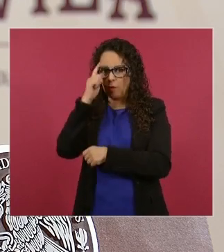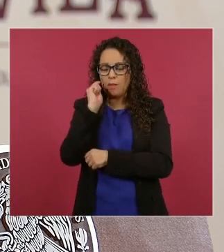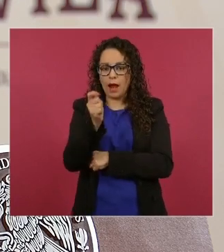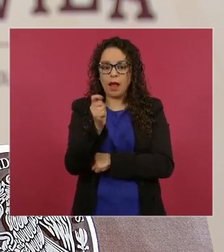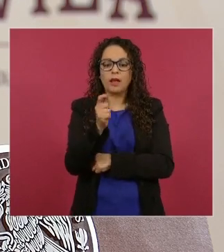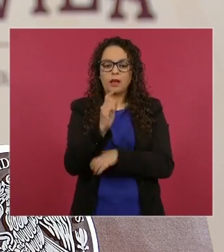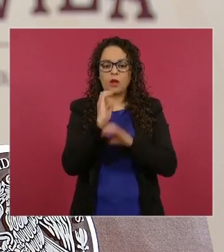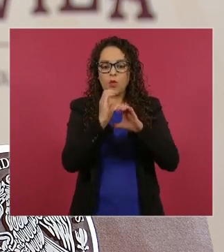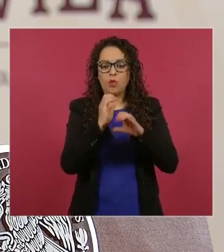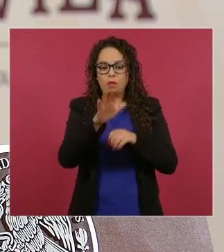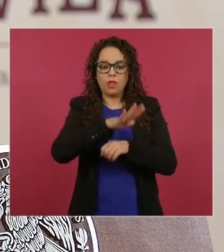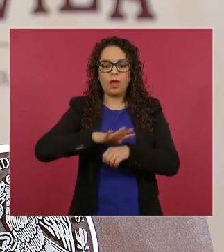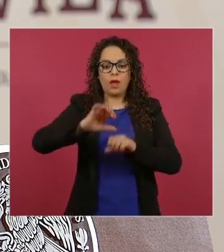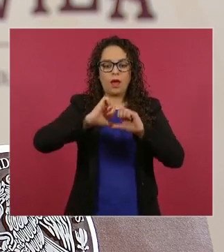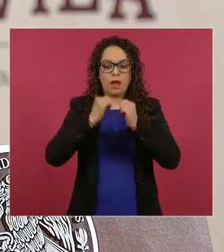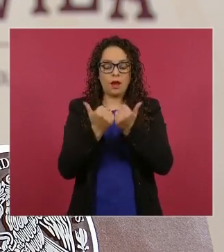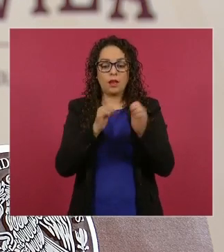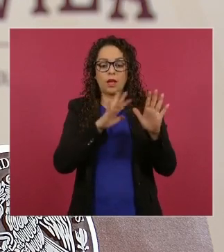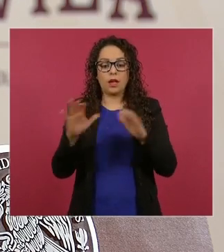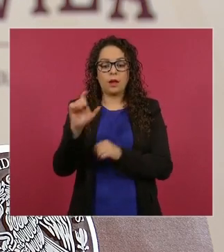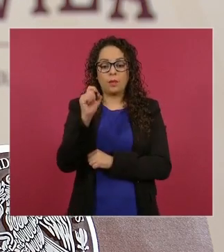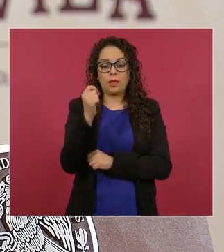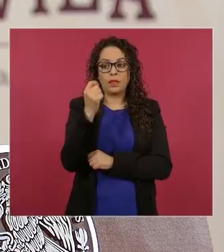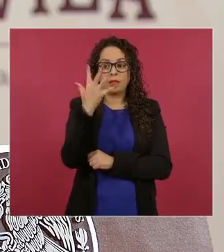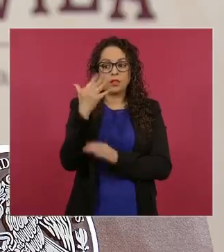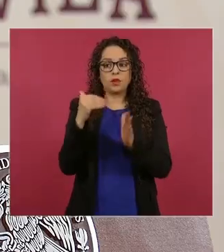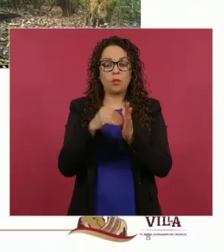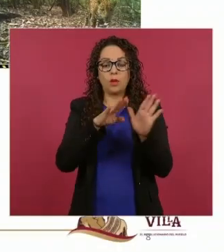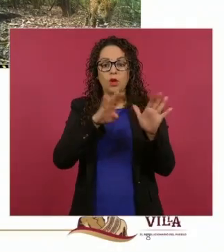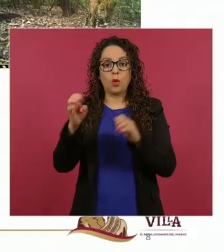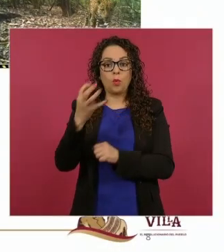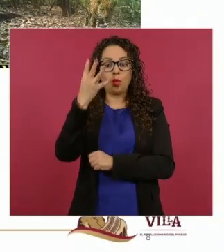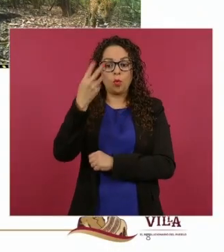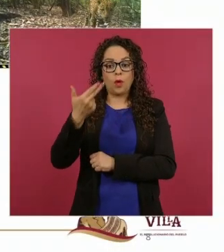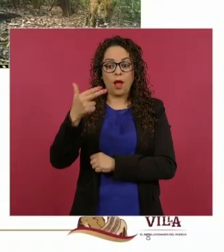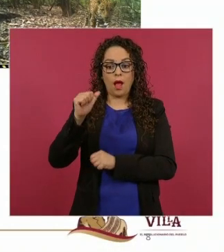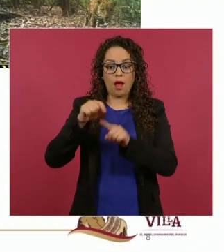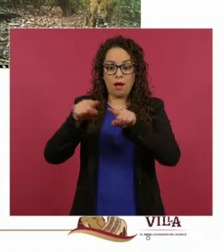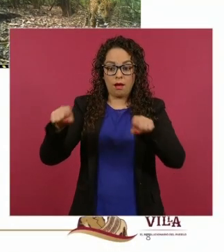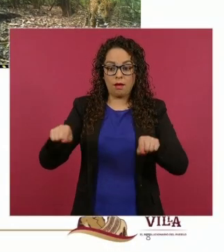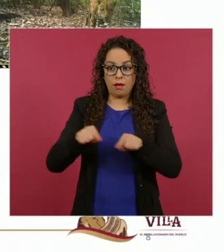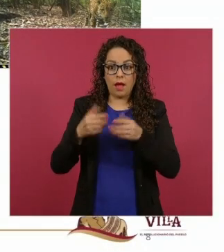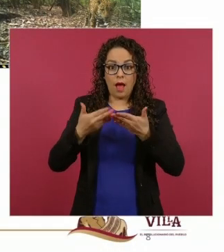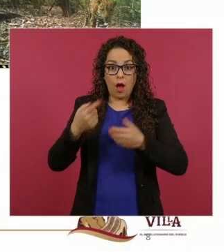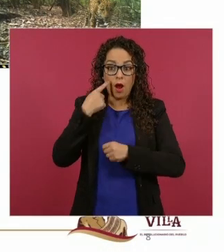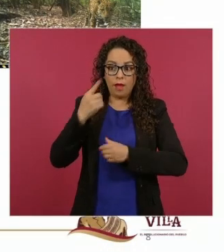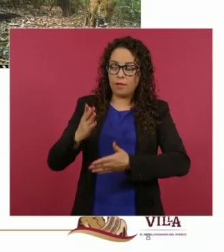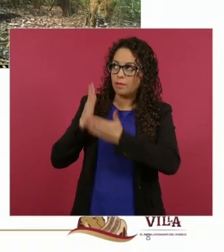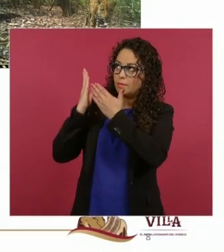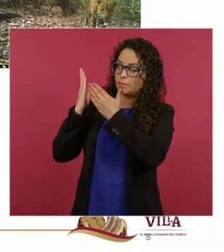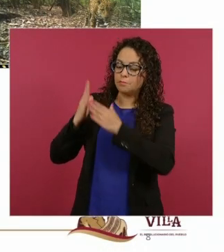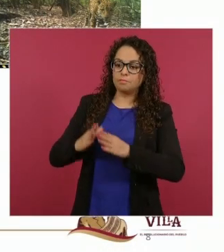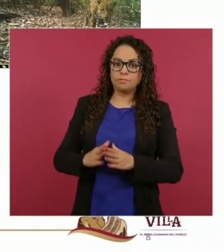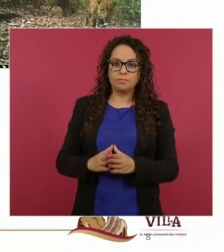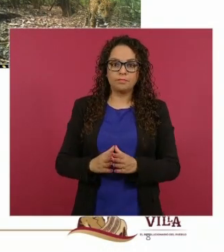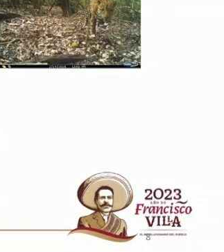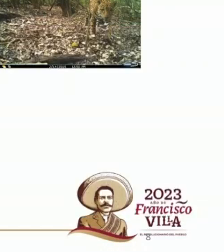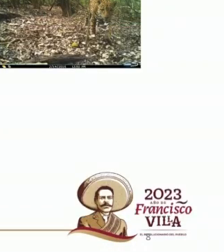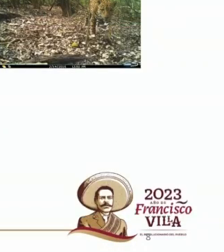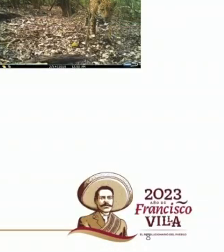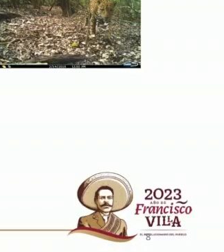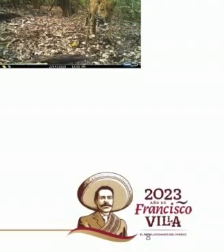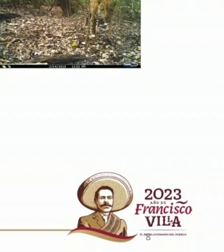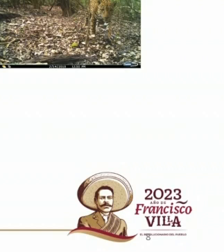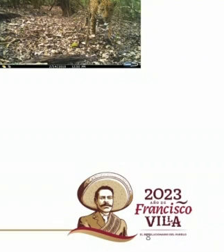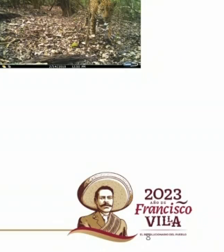525 mil 904 hectáreas y ahora contamos y esta información es